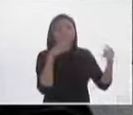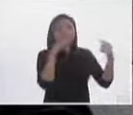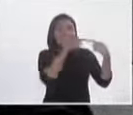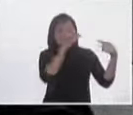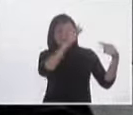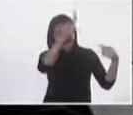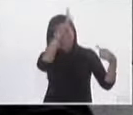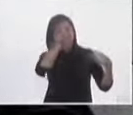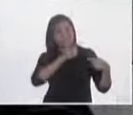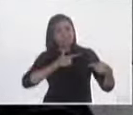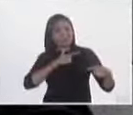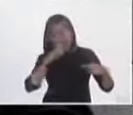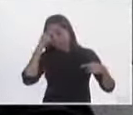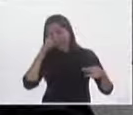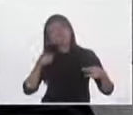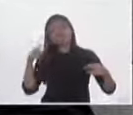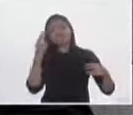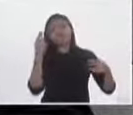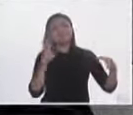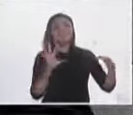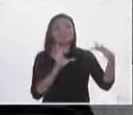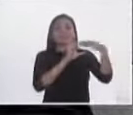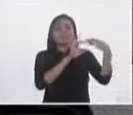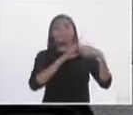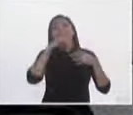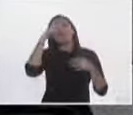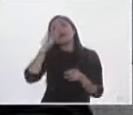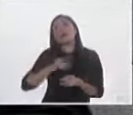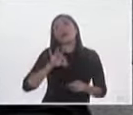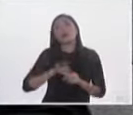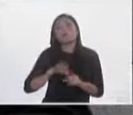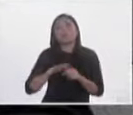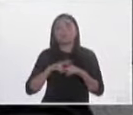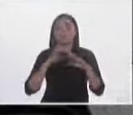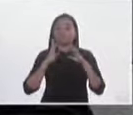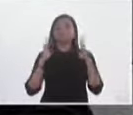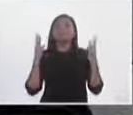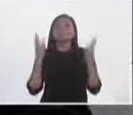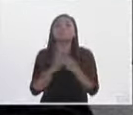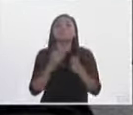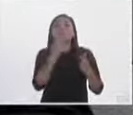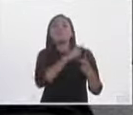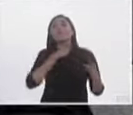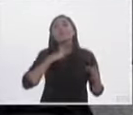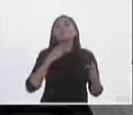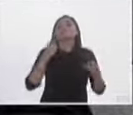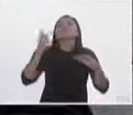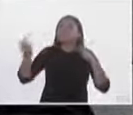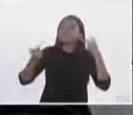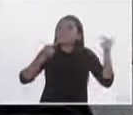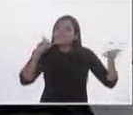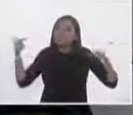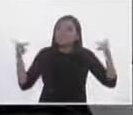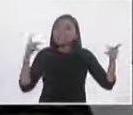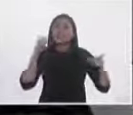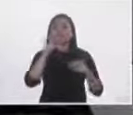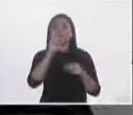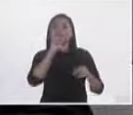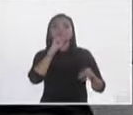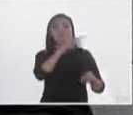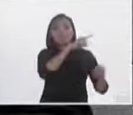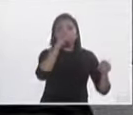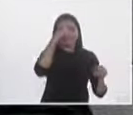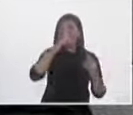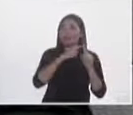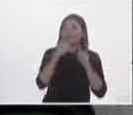esa magnitud. Es convencimiento, es debate, pero sobre todo es la búsqueda de consensos y de converger en los intereses de los demás